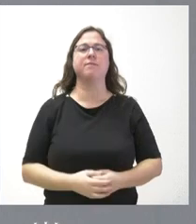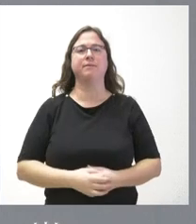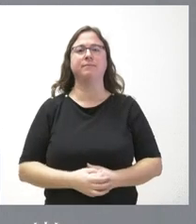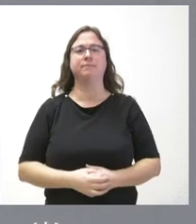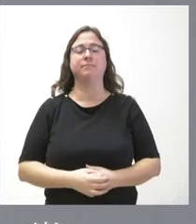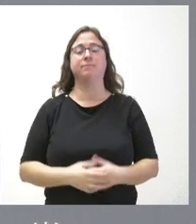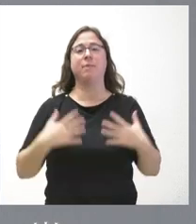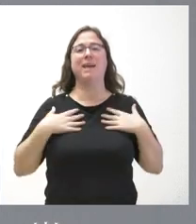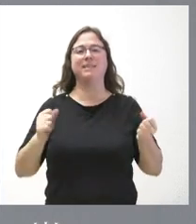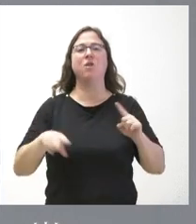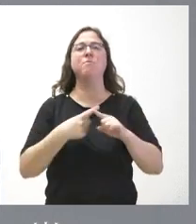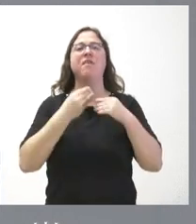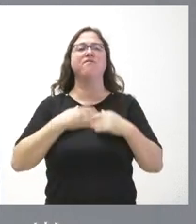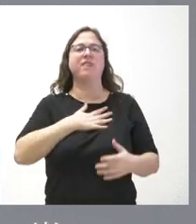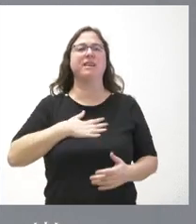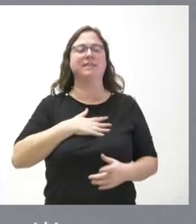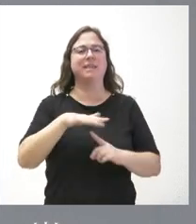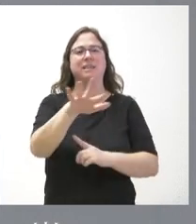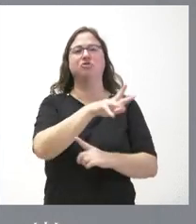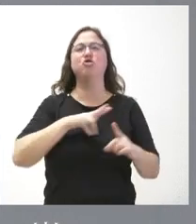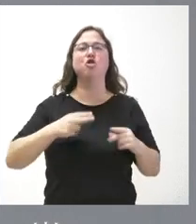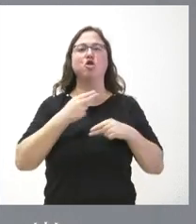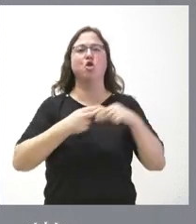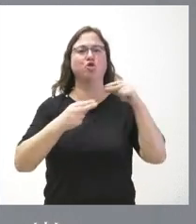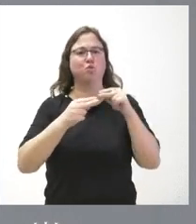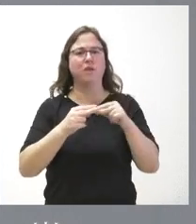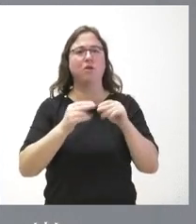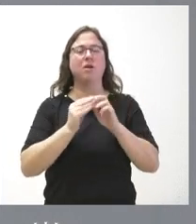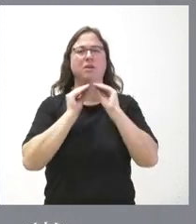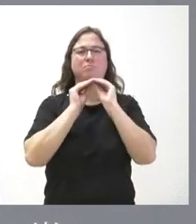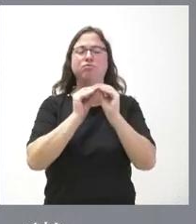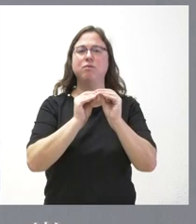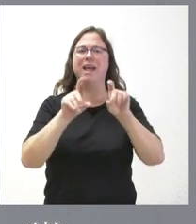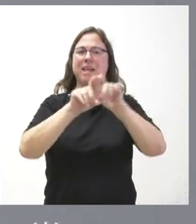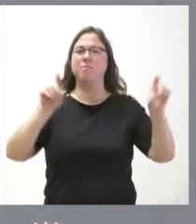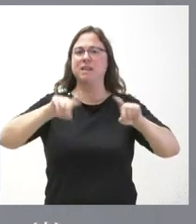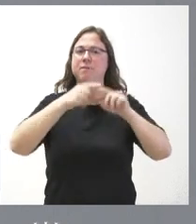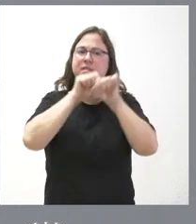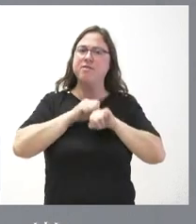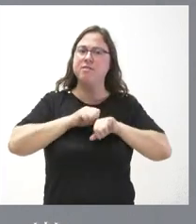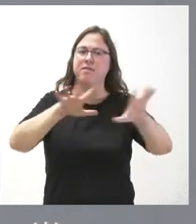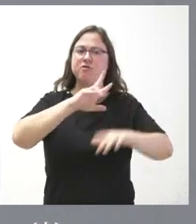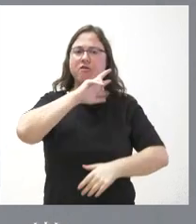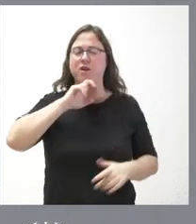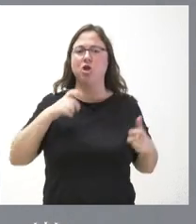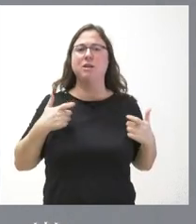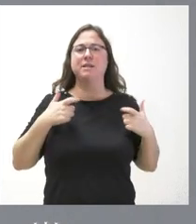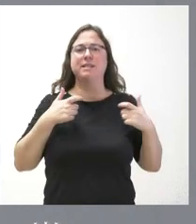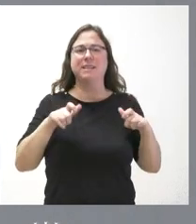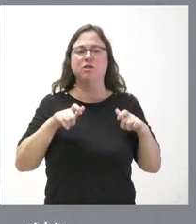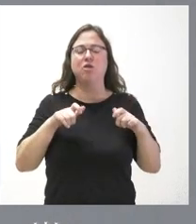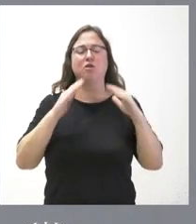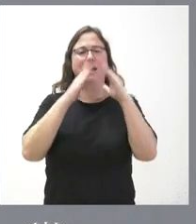salud y bienestar de los entornos construidos, reforzamiento empresarial y difusión impuesta en valor del sector del hábitat en